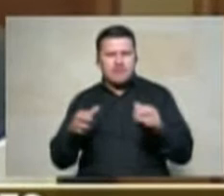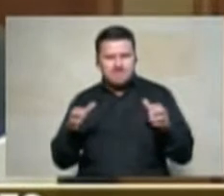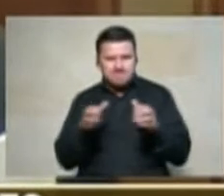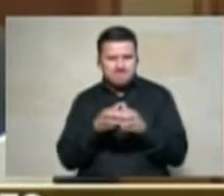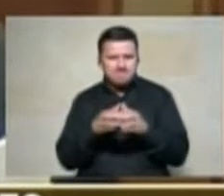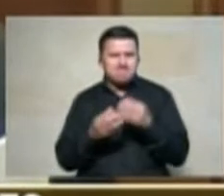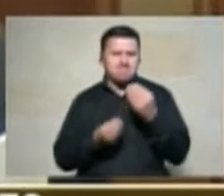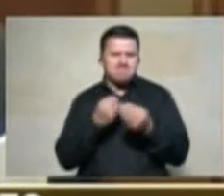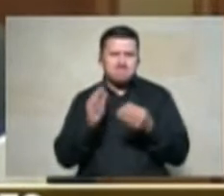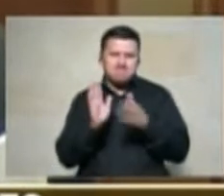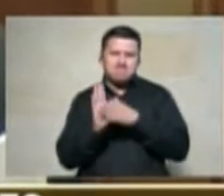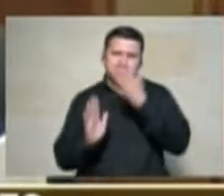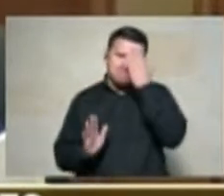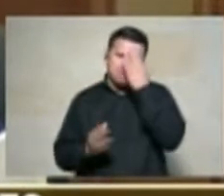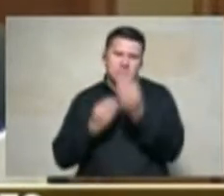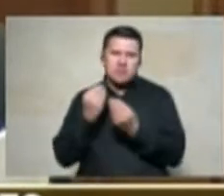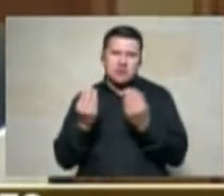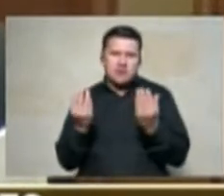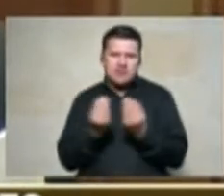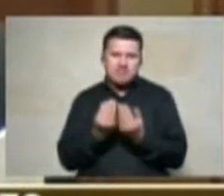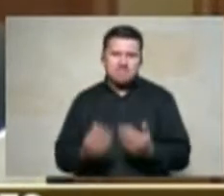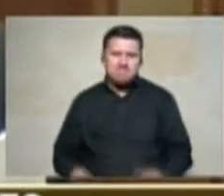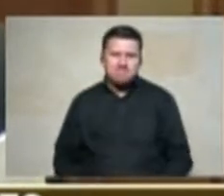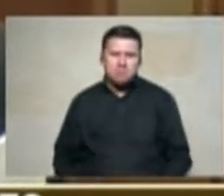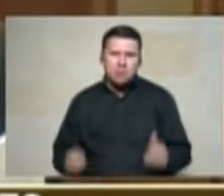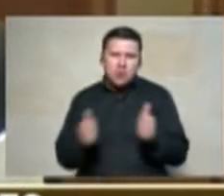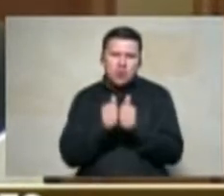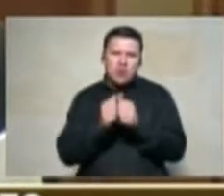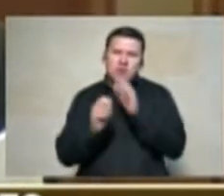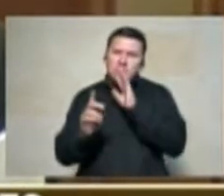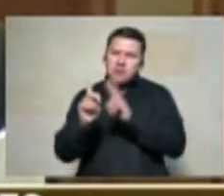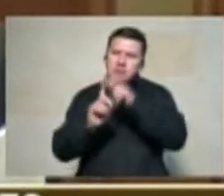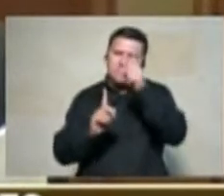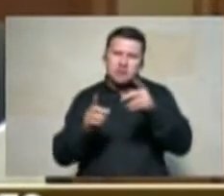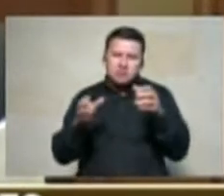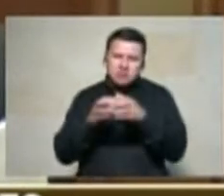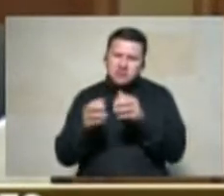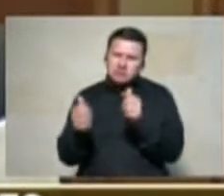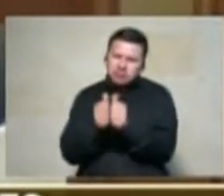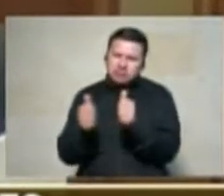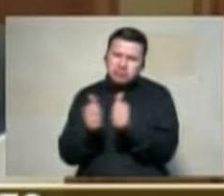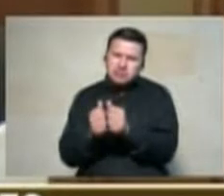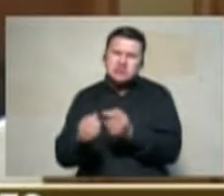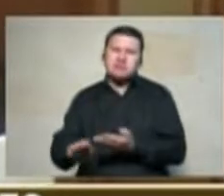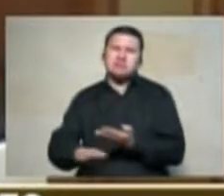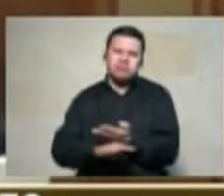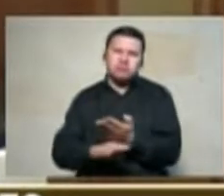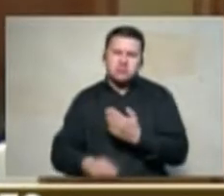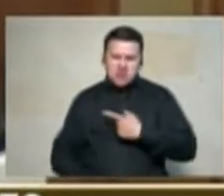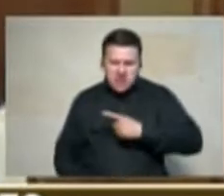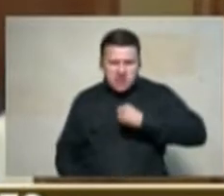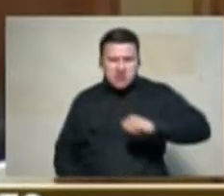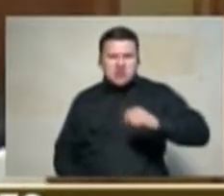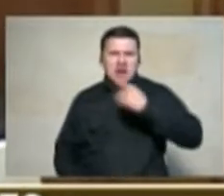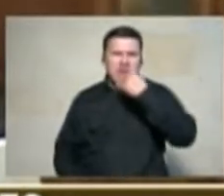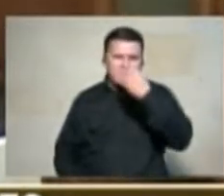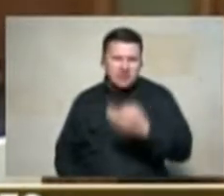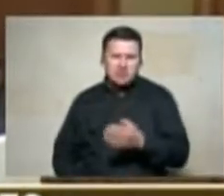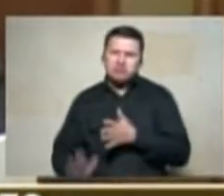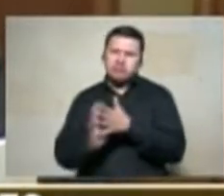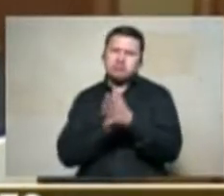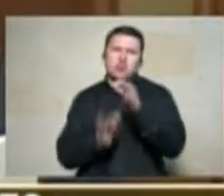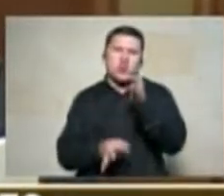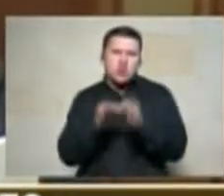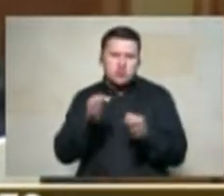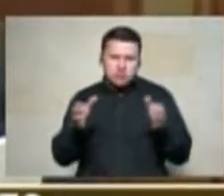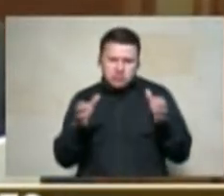hecho de acompañar las víctimas en la exigencia de sus derechos a la verdad a la justicia a la